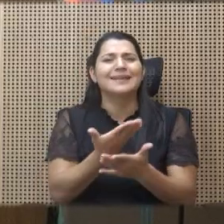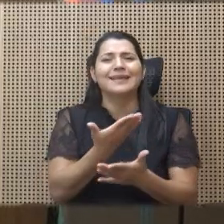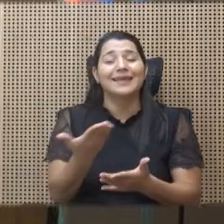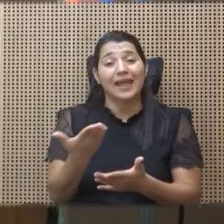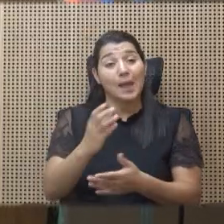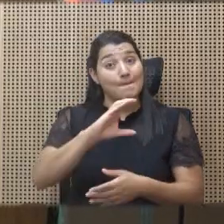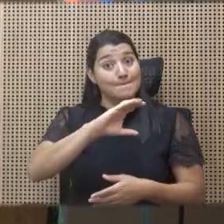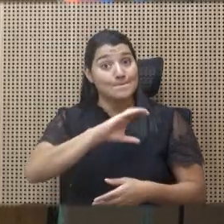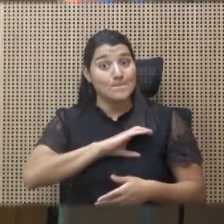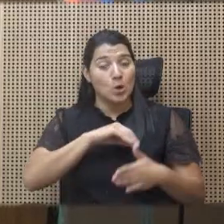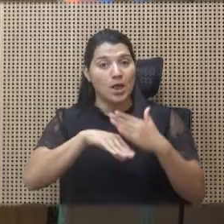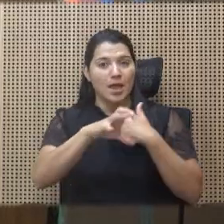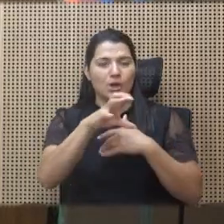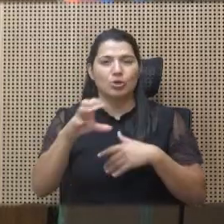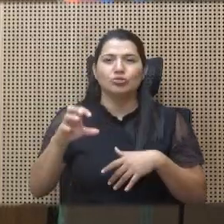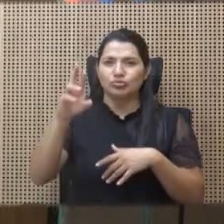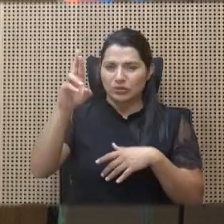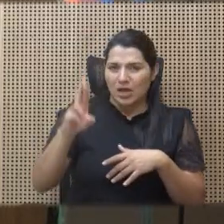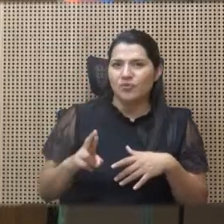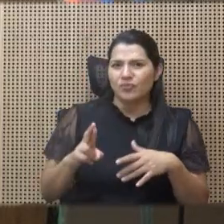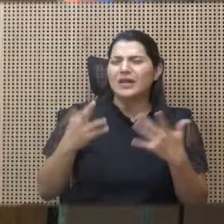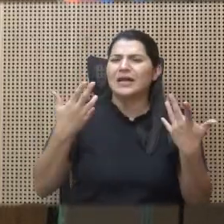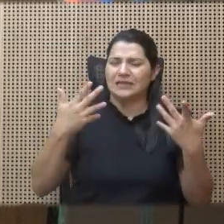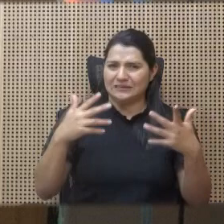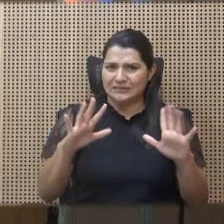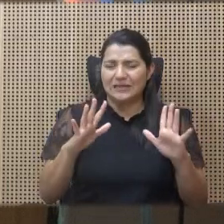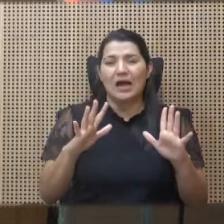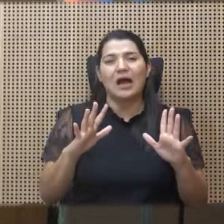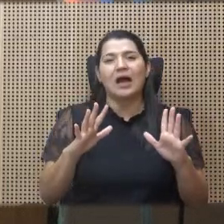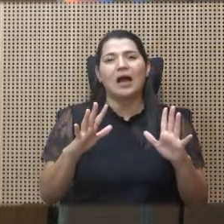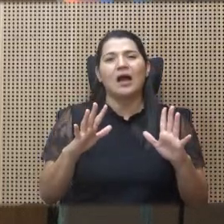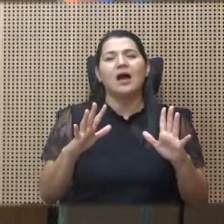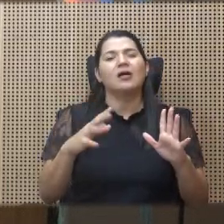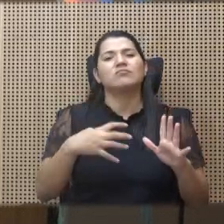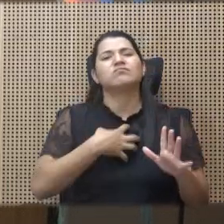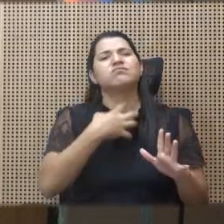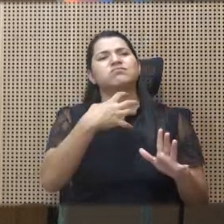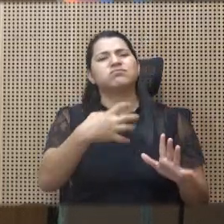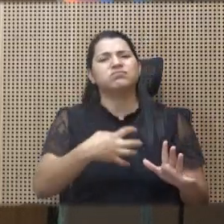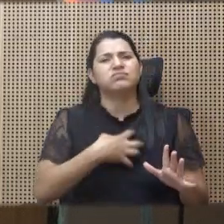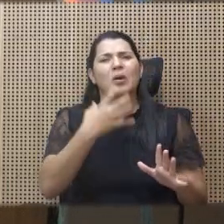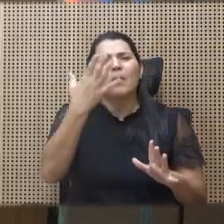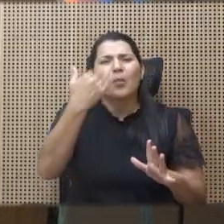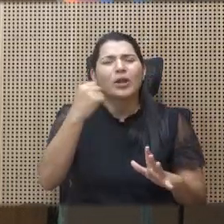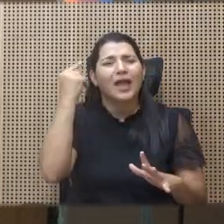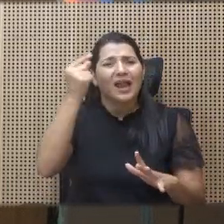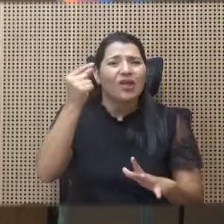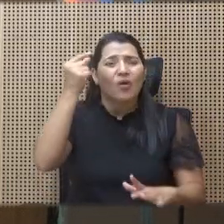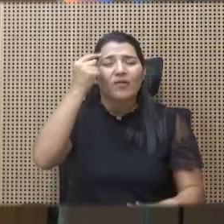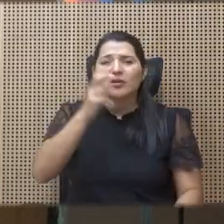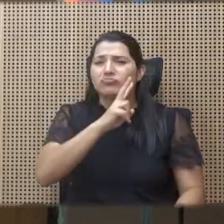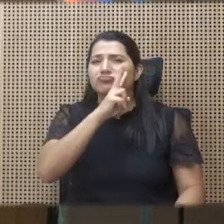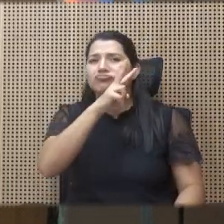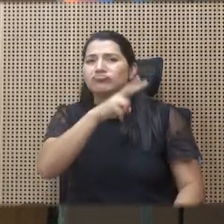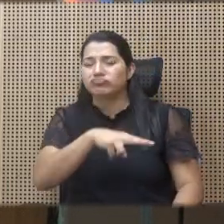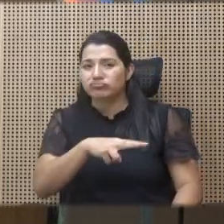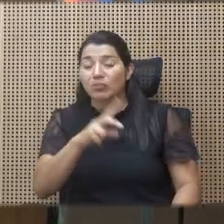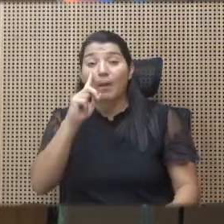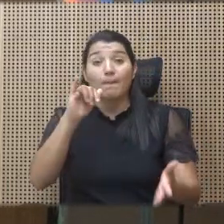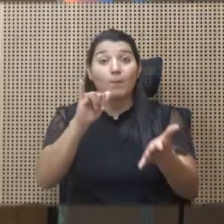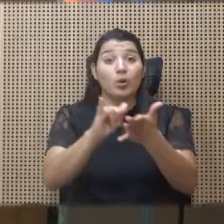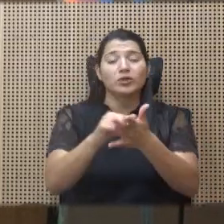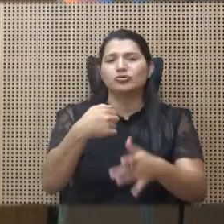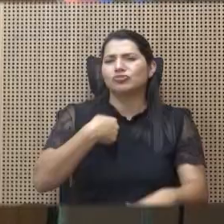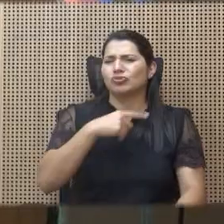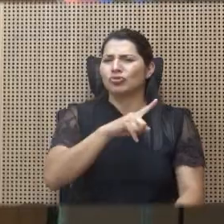de este país han clamado el abandono sistemático de este gobierno. Por eso no creo